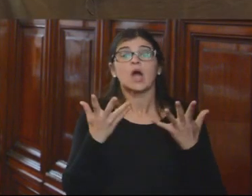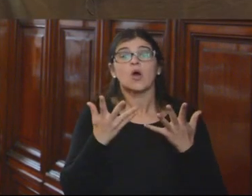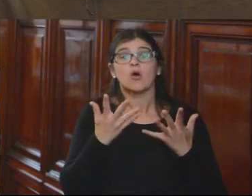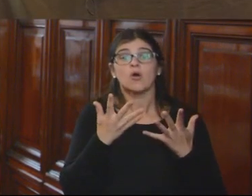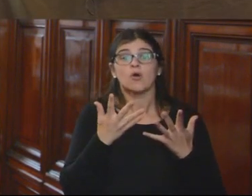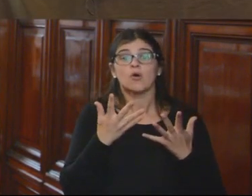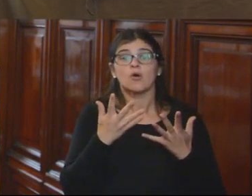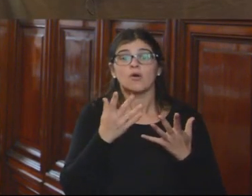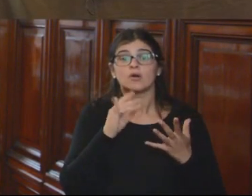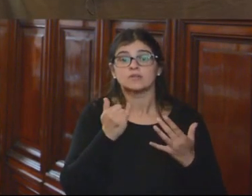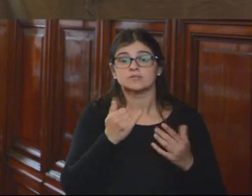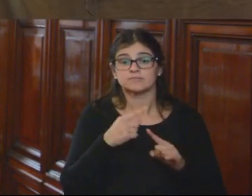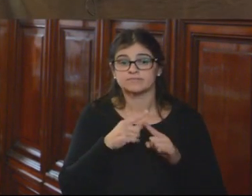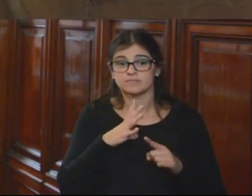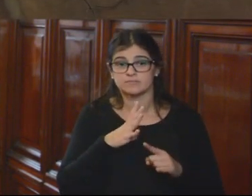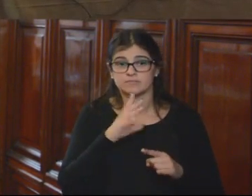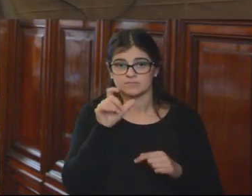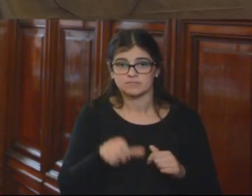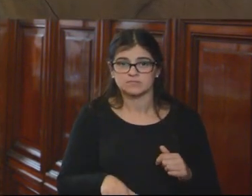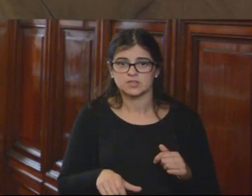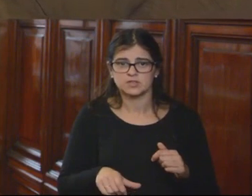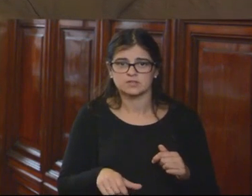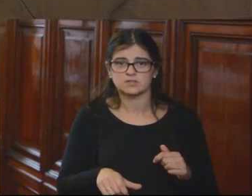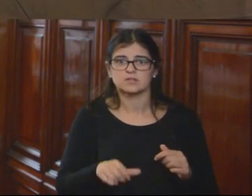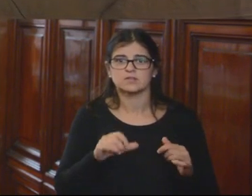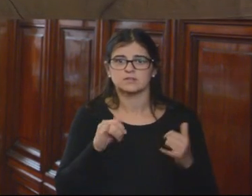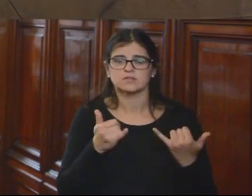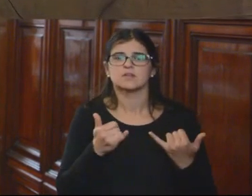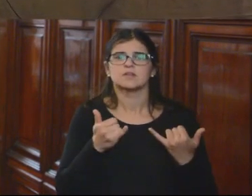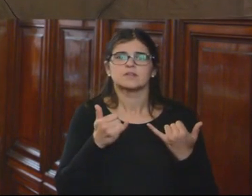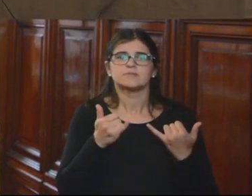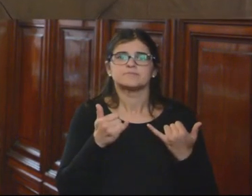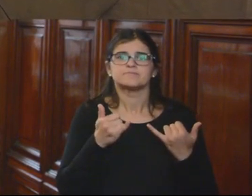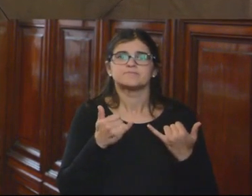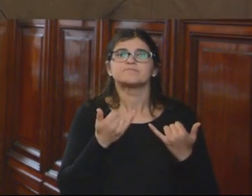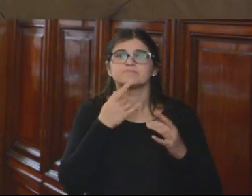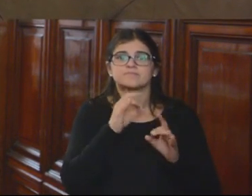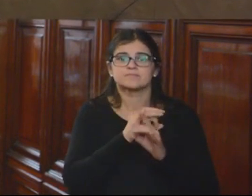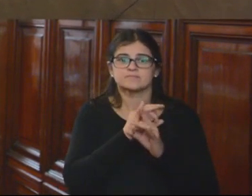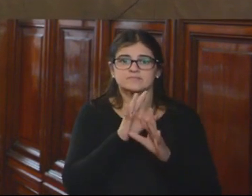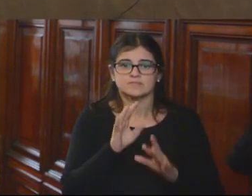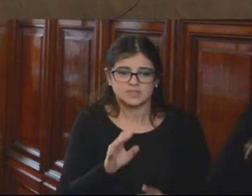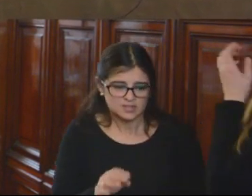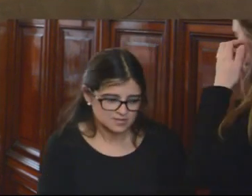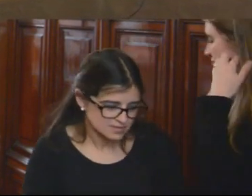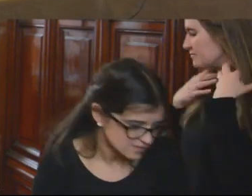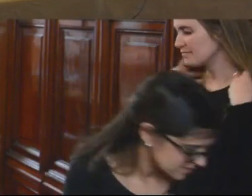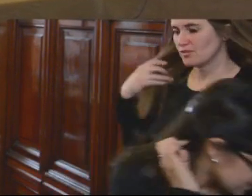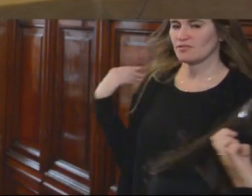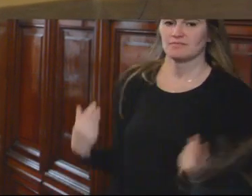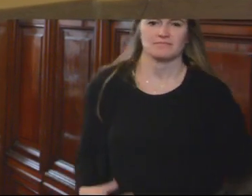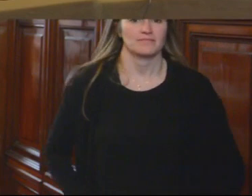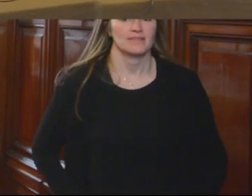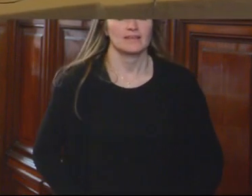el Estado por siete minutos. Muchas gracias. Bueno, en principio, aclarar, y como bien han dicho nuestros colegas de